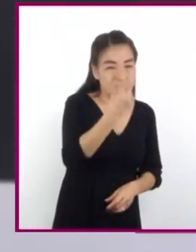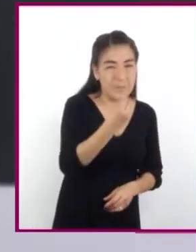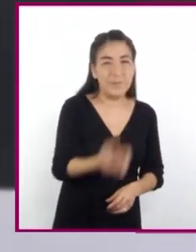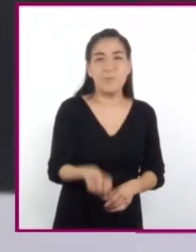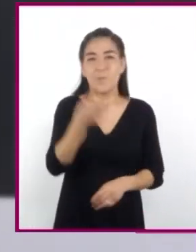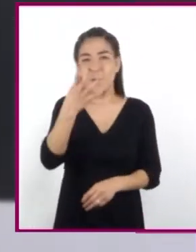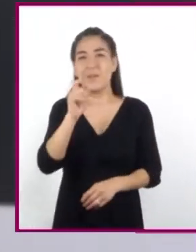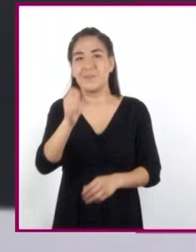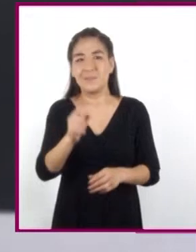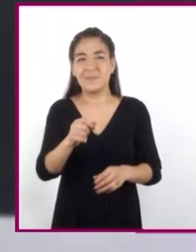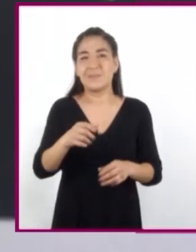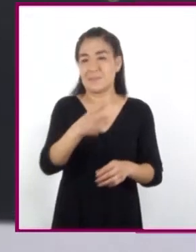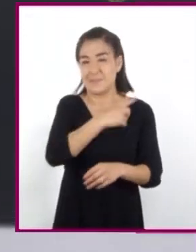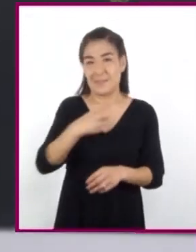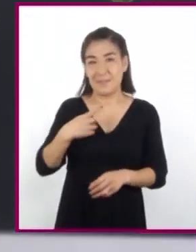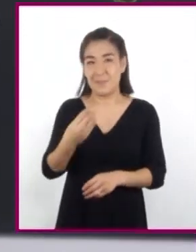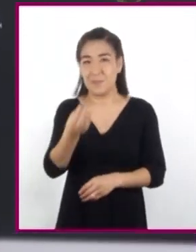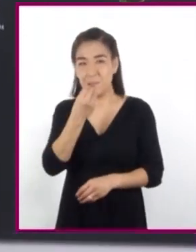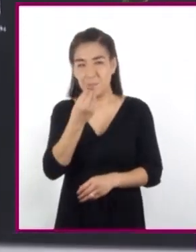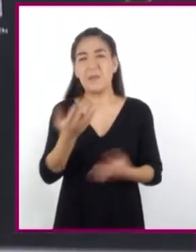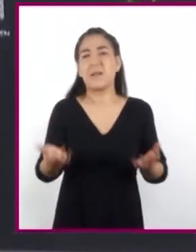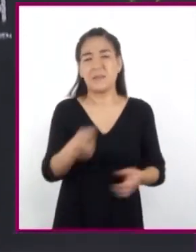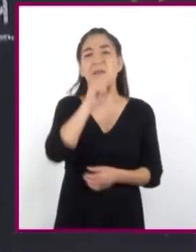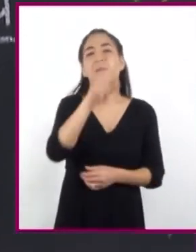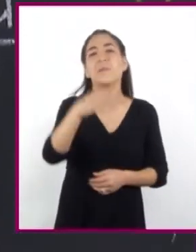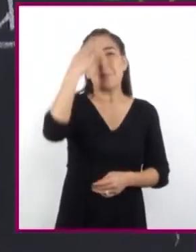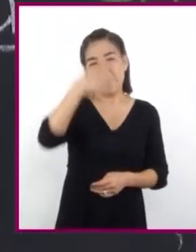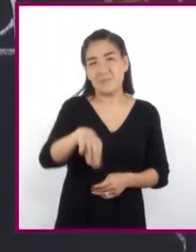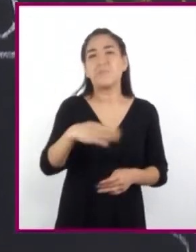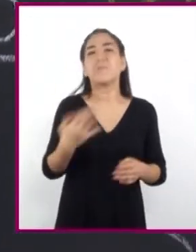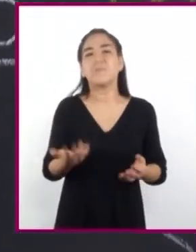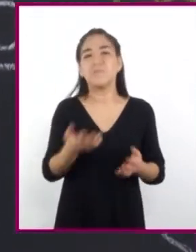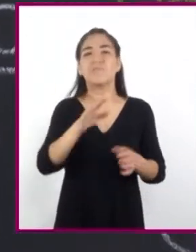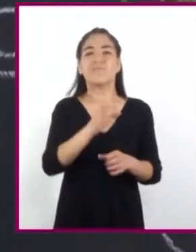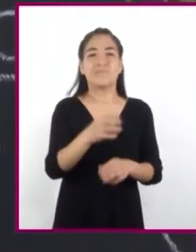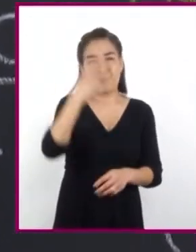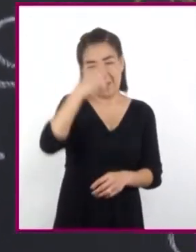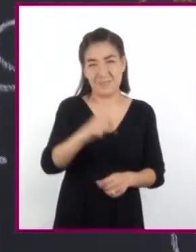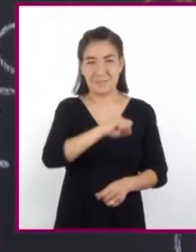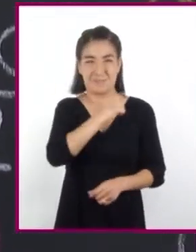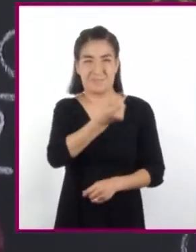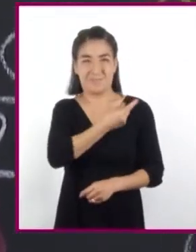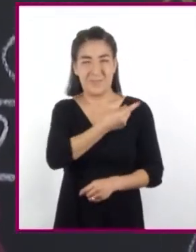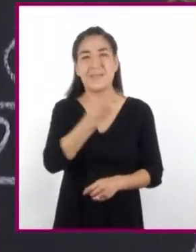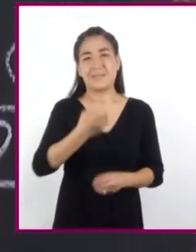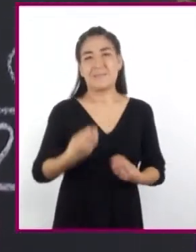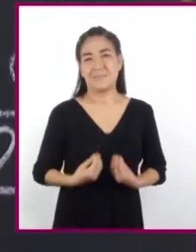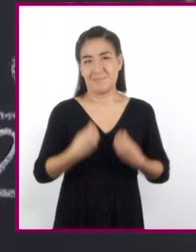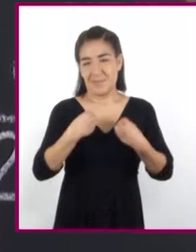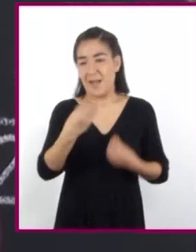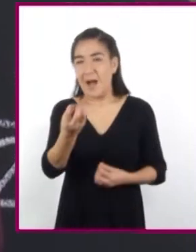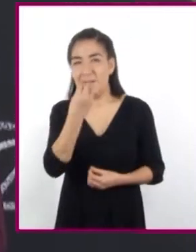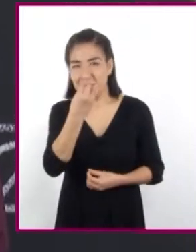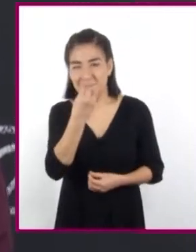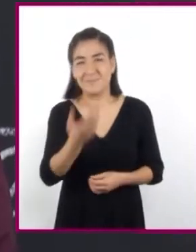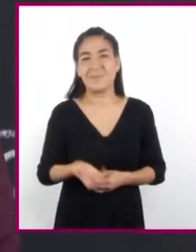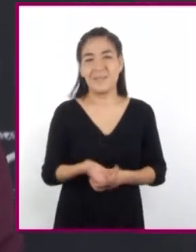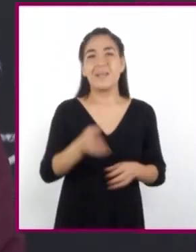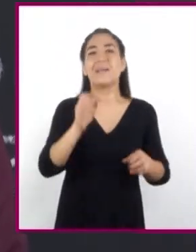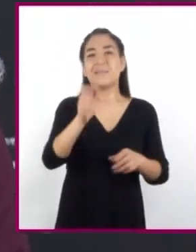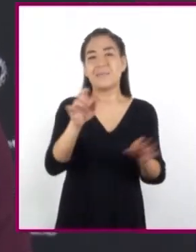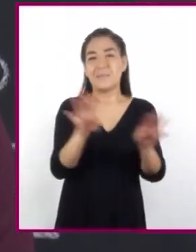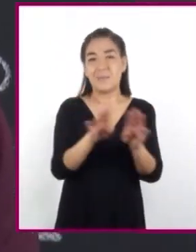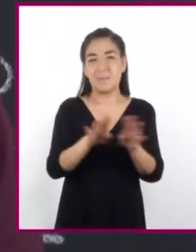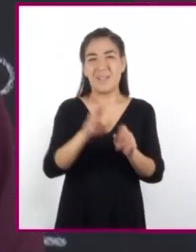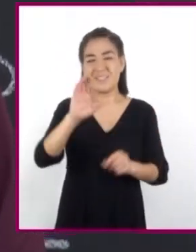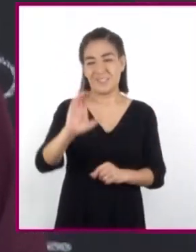alimentos que debemos comer, o bien para saber cuáles de ellos es saludable consumir. Ya que si necesitamos consumir cierta cantidad